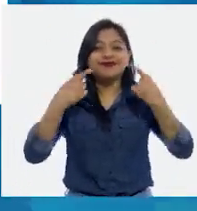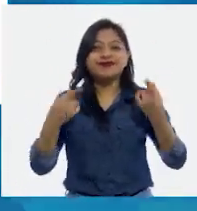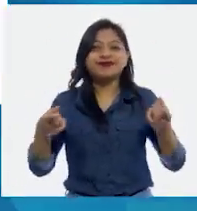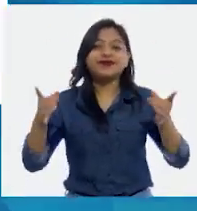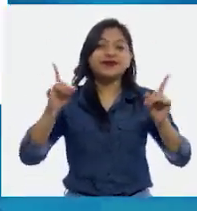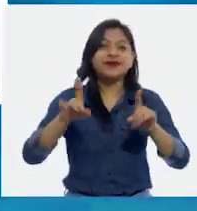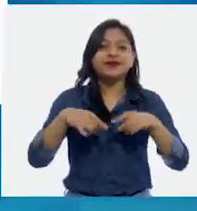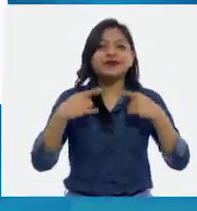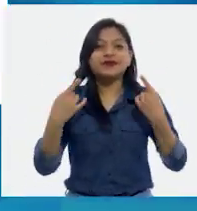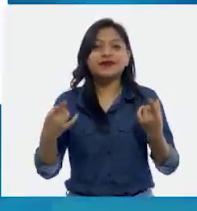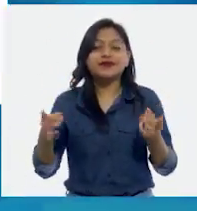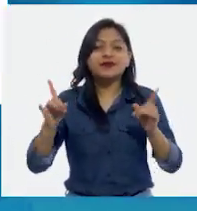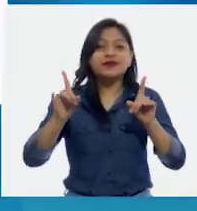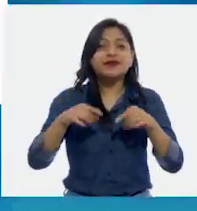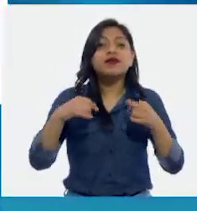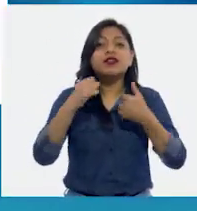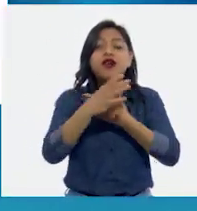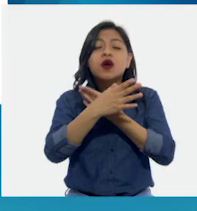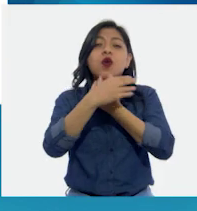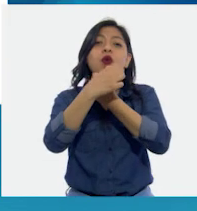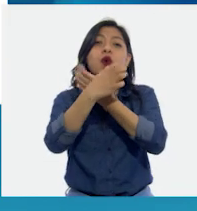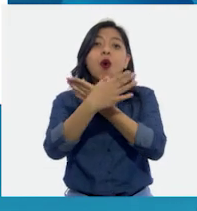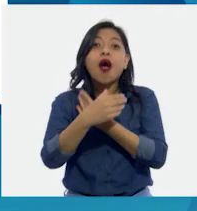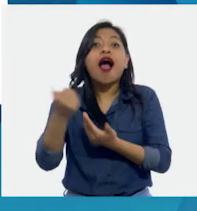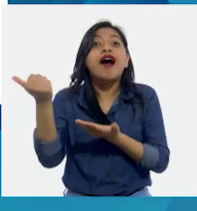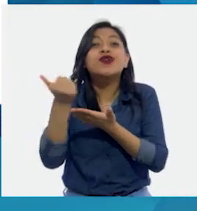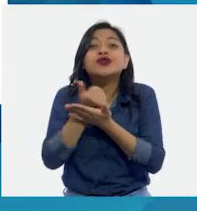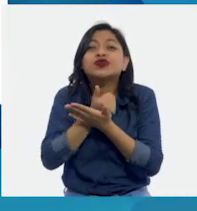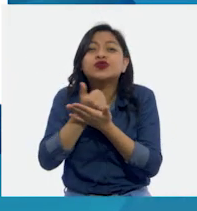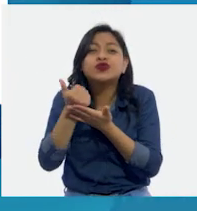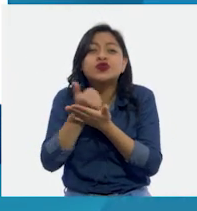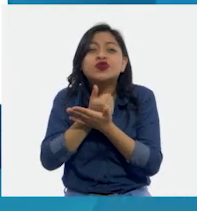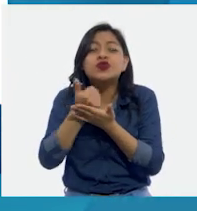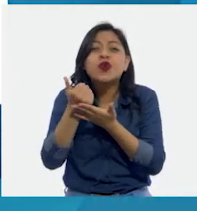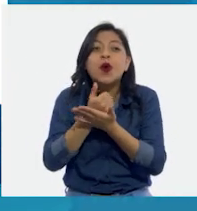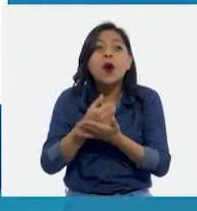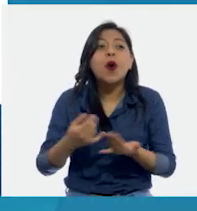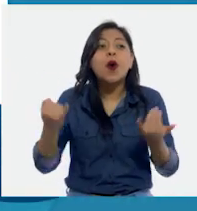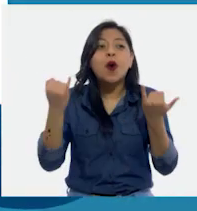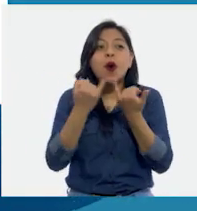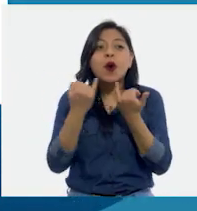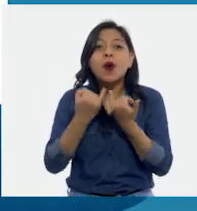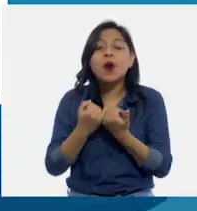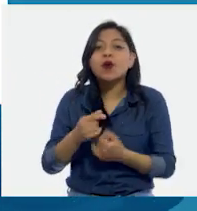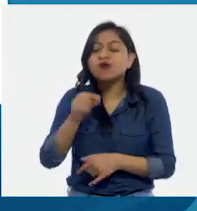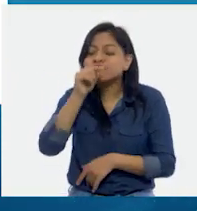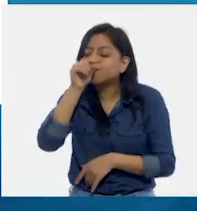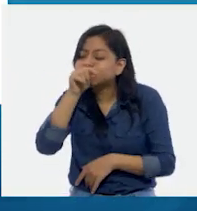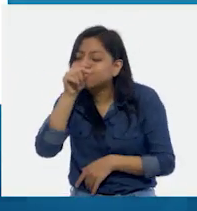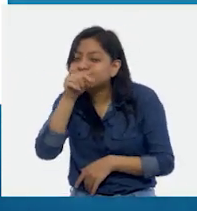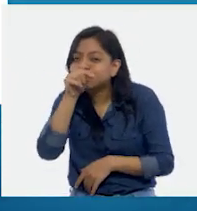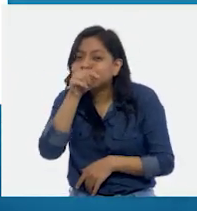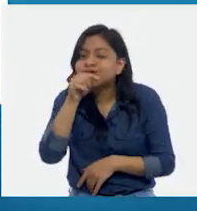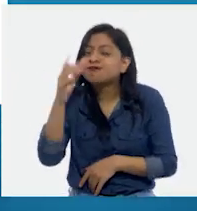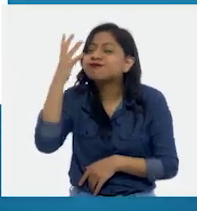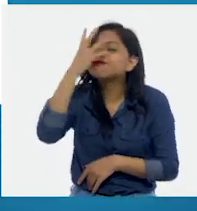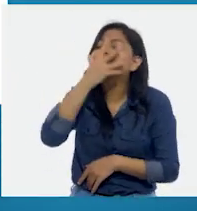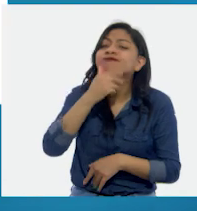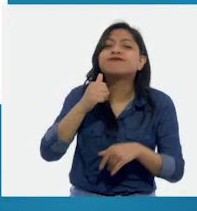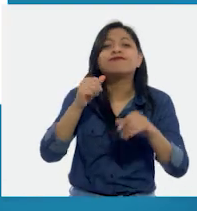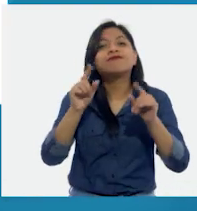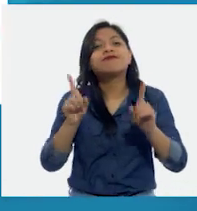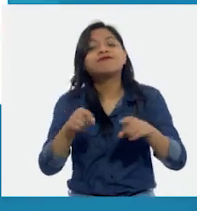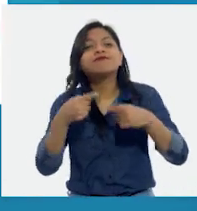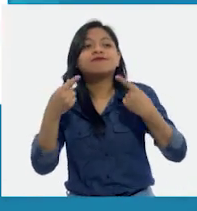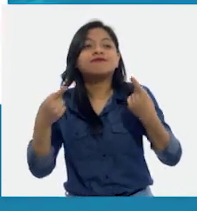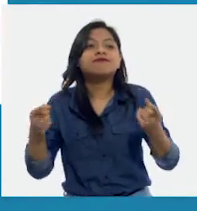Una mariposa morfo y el vistoso colibrí. Visitan